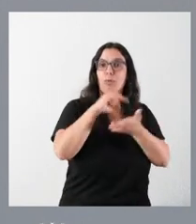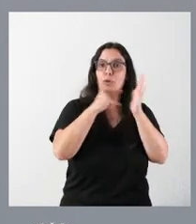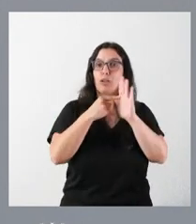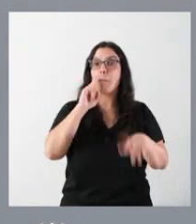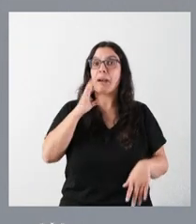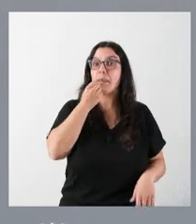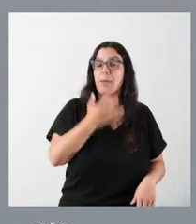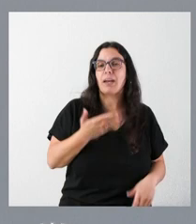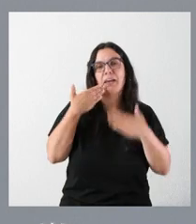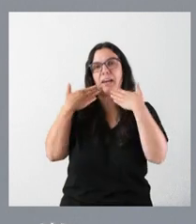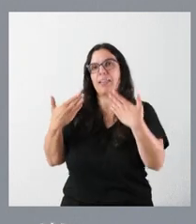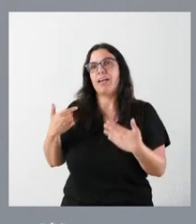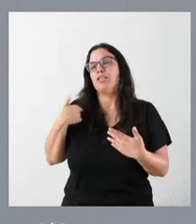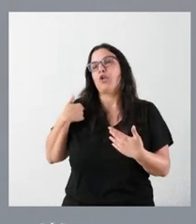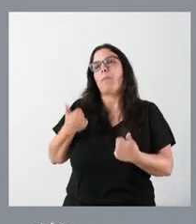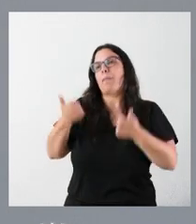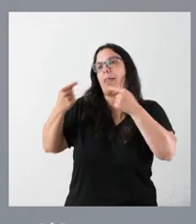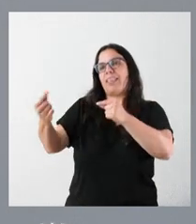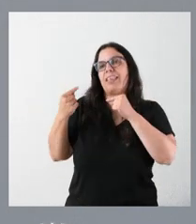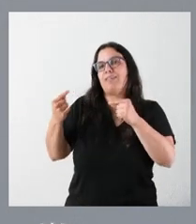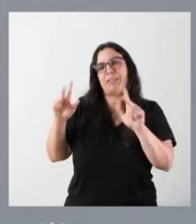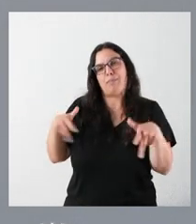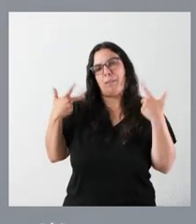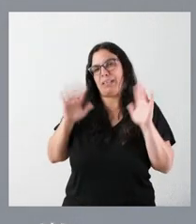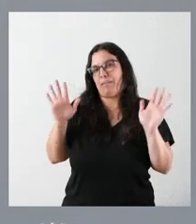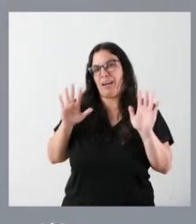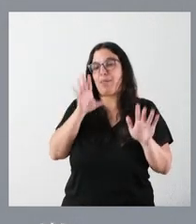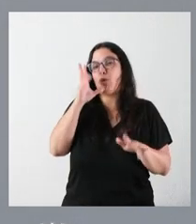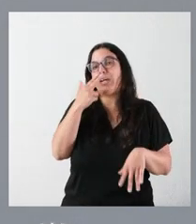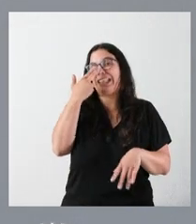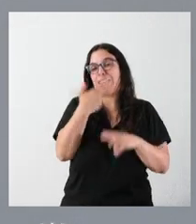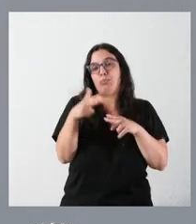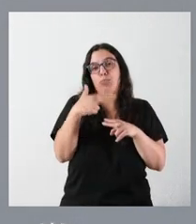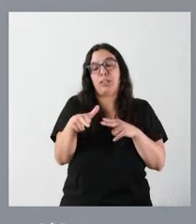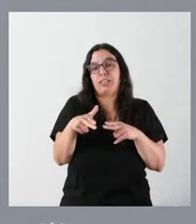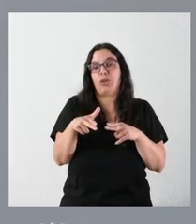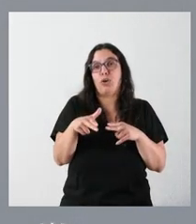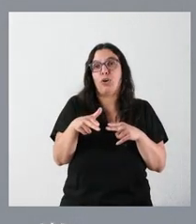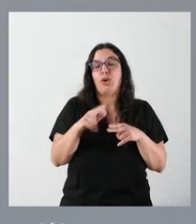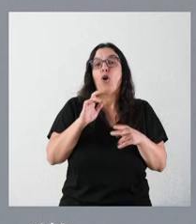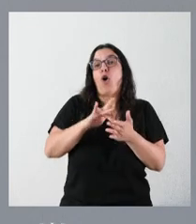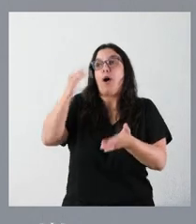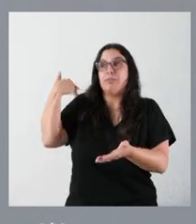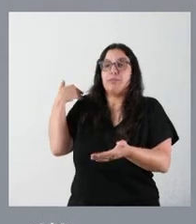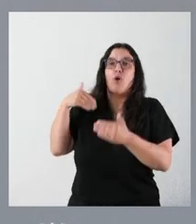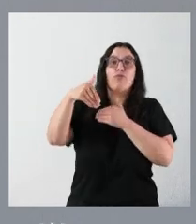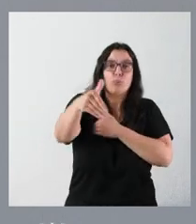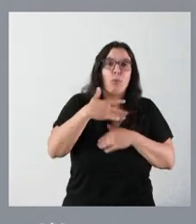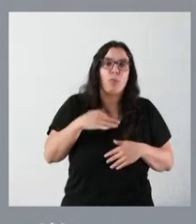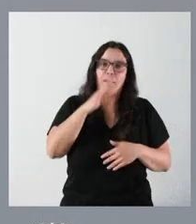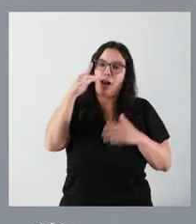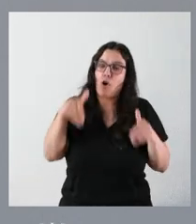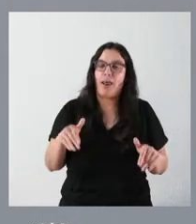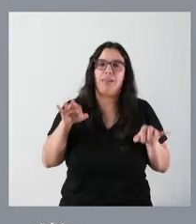Y permítame que no entre en más debates de interés político que, en otra ocasión, podríamos tener. Pero ahora conviene